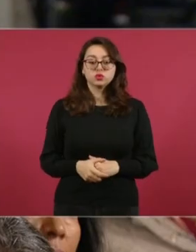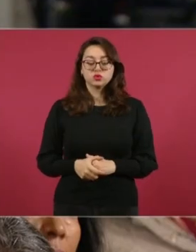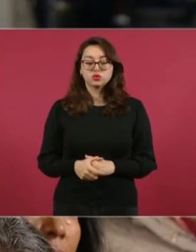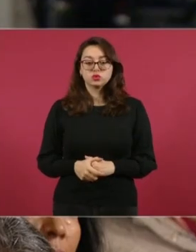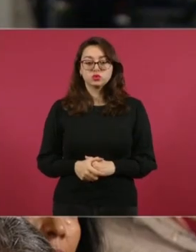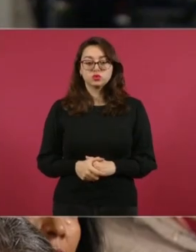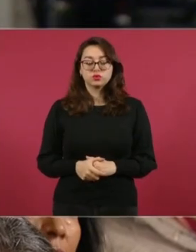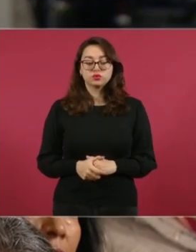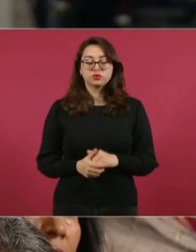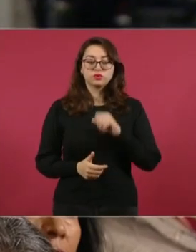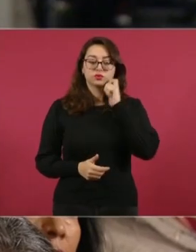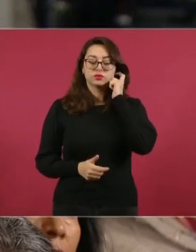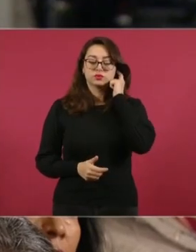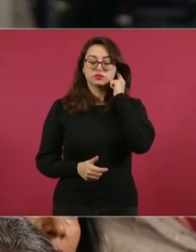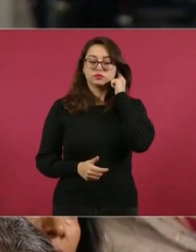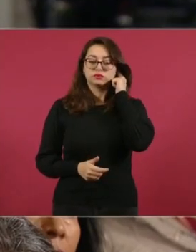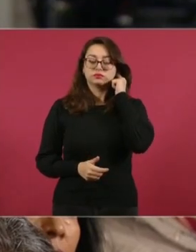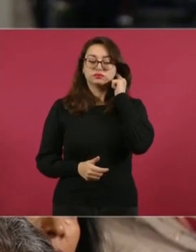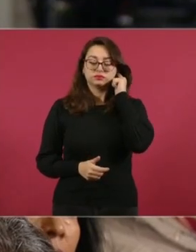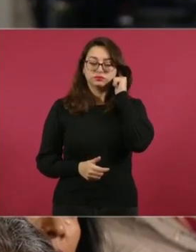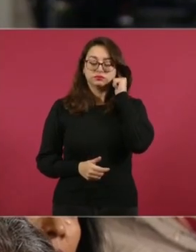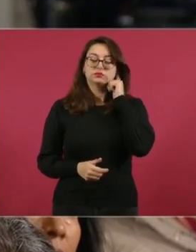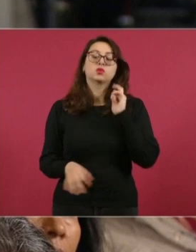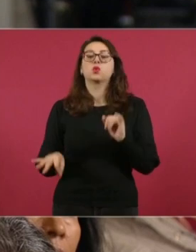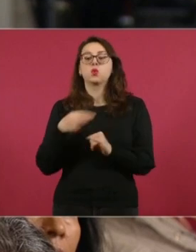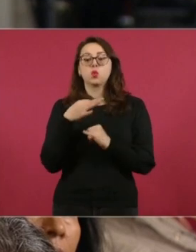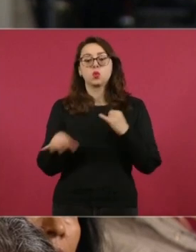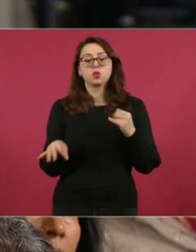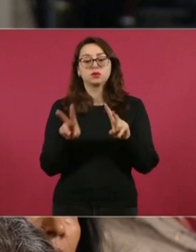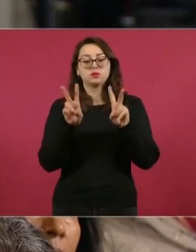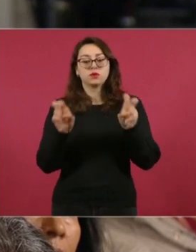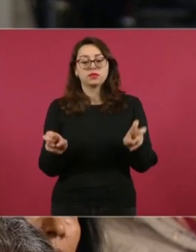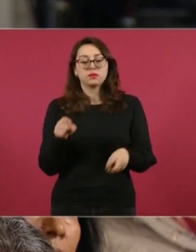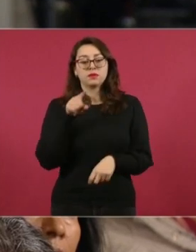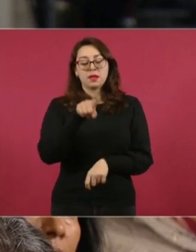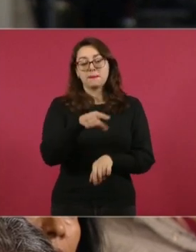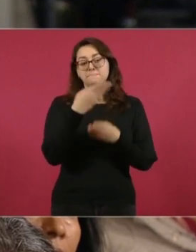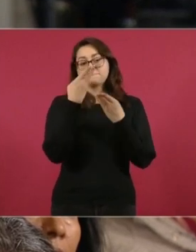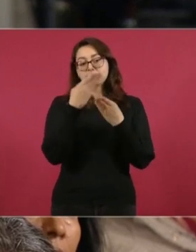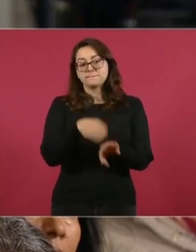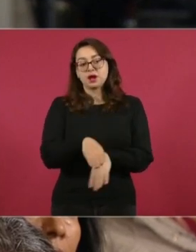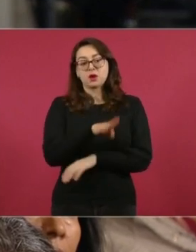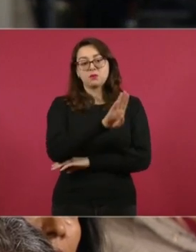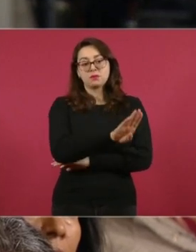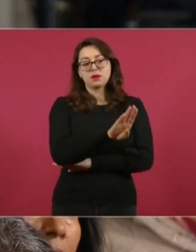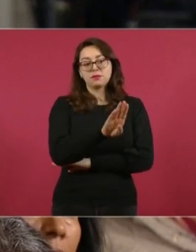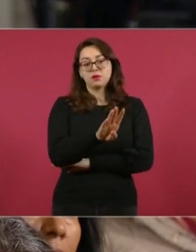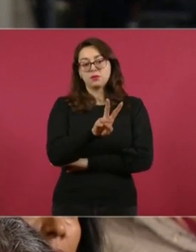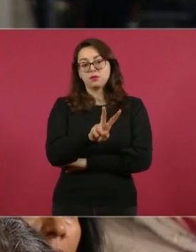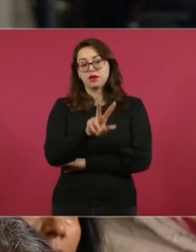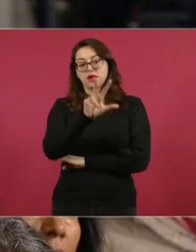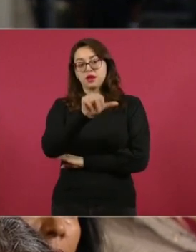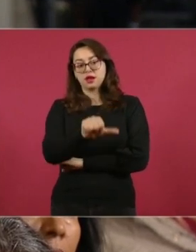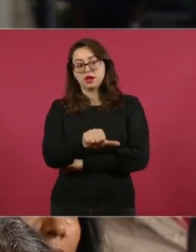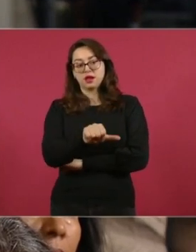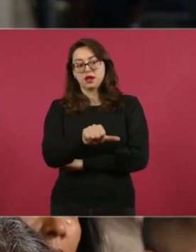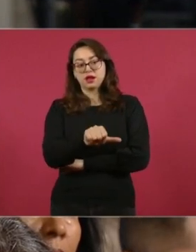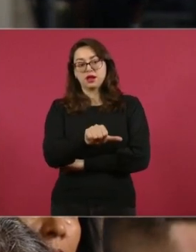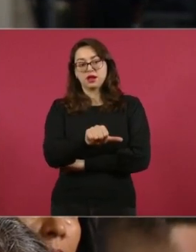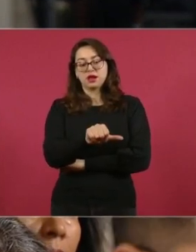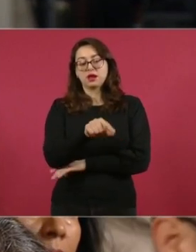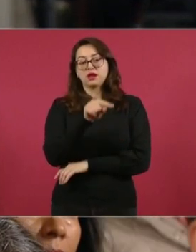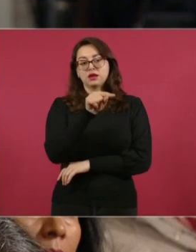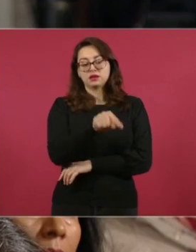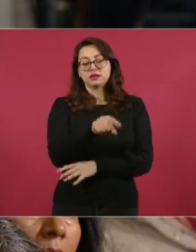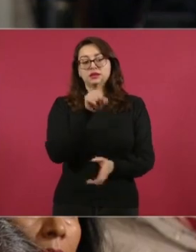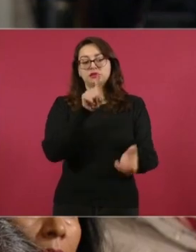En los bancos de BBVA, Bancomer, hay bancos como Hipotecaria Nacional, Bancomer, que